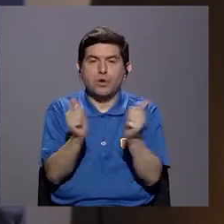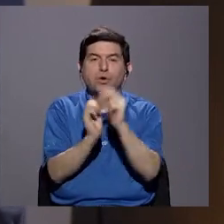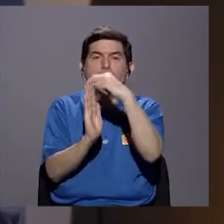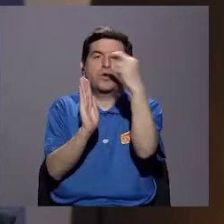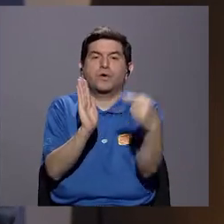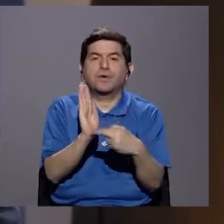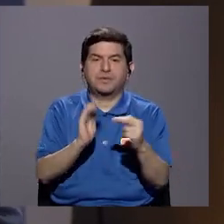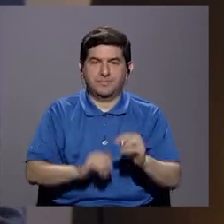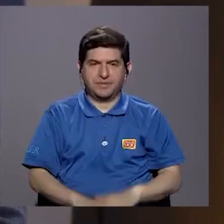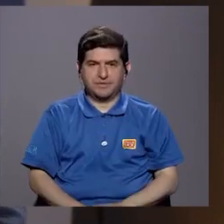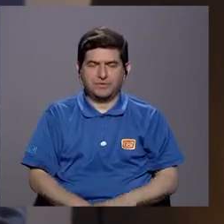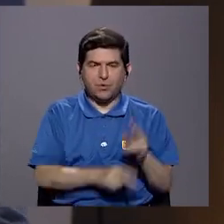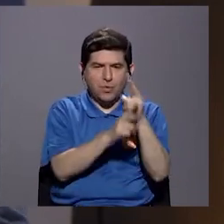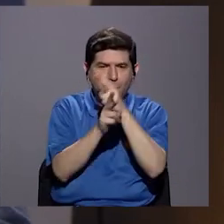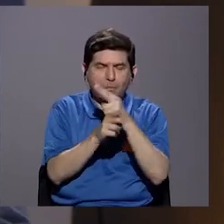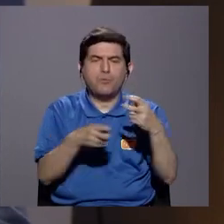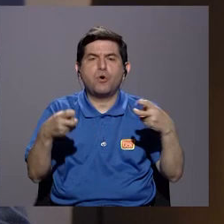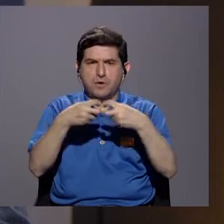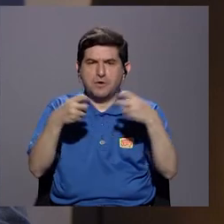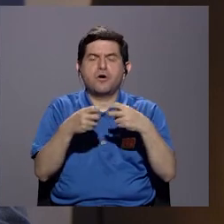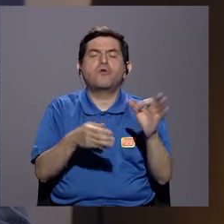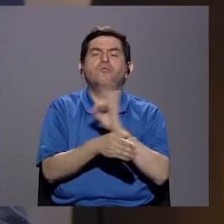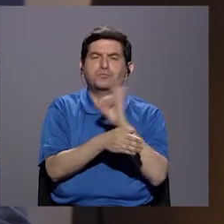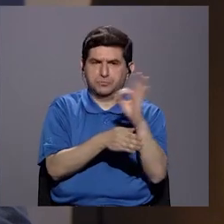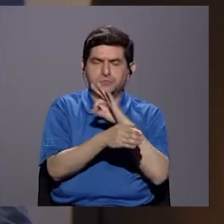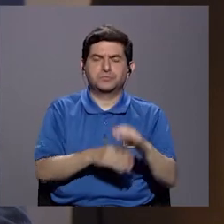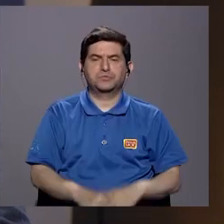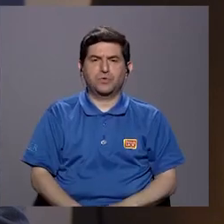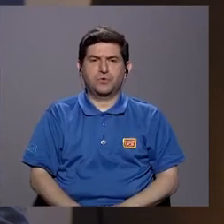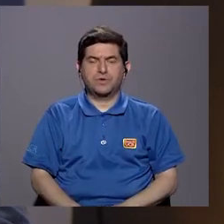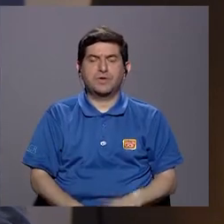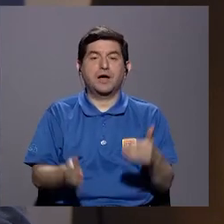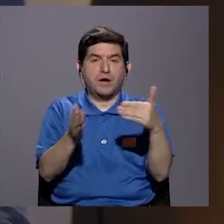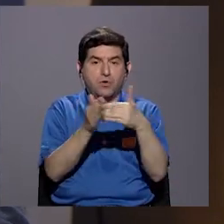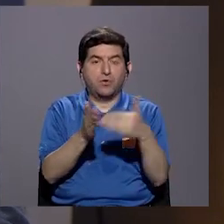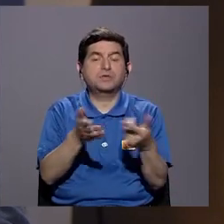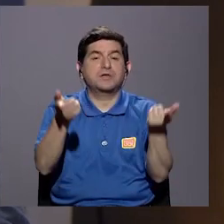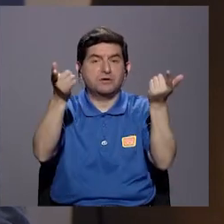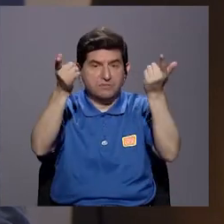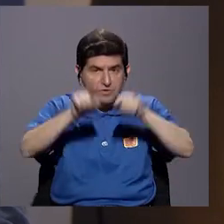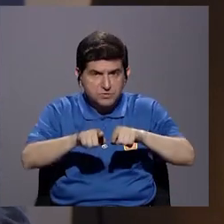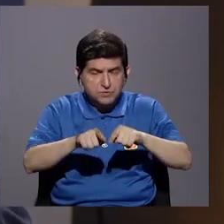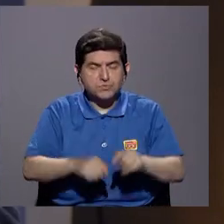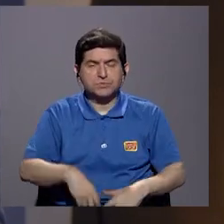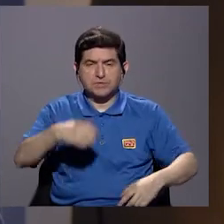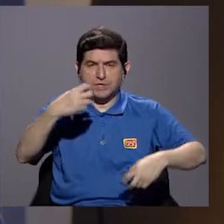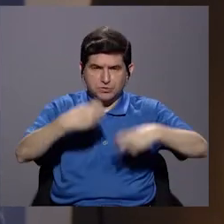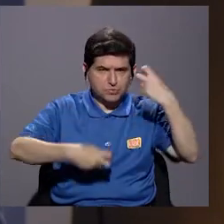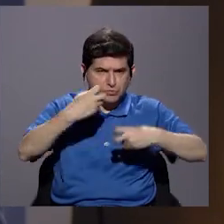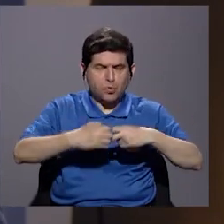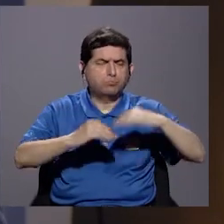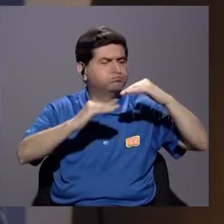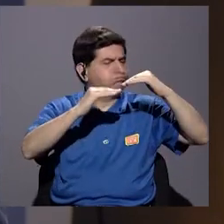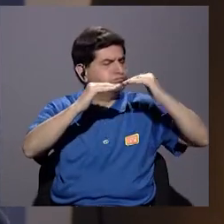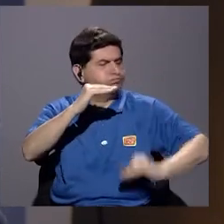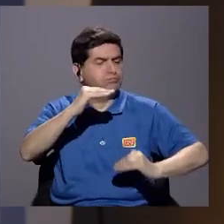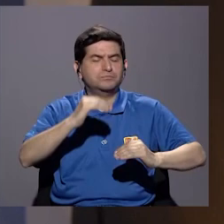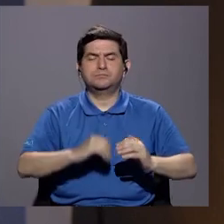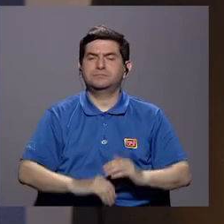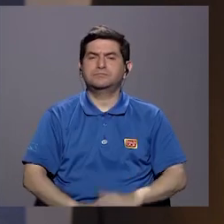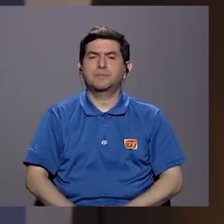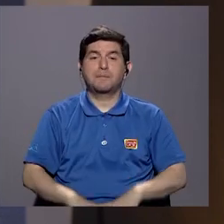un reglamento. El monitoreo electrónico ha funcionado. Es decir, la tasa de reincidencia y de reportes es muy baja.